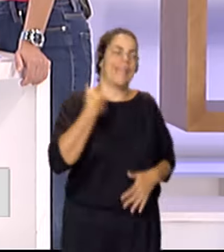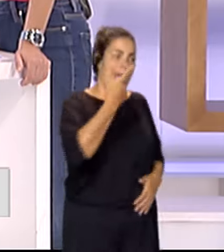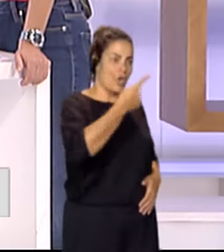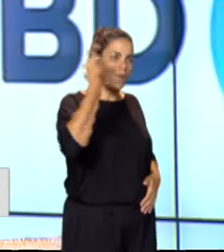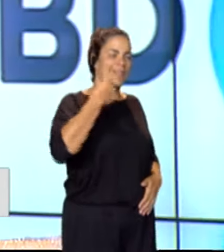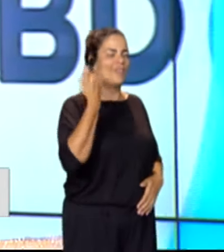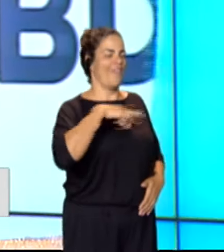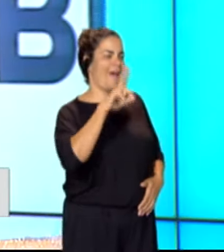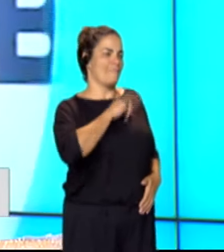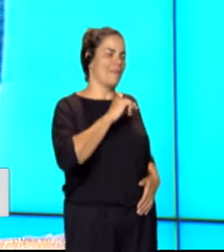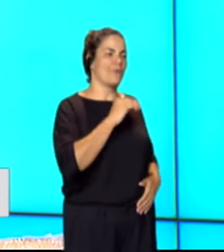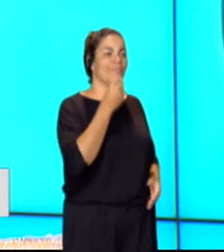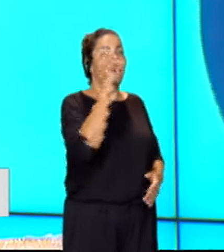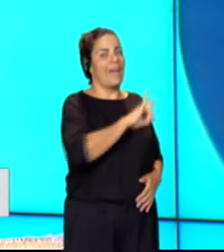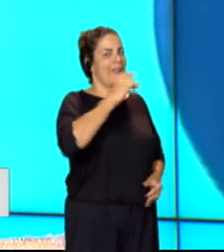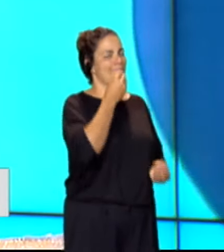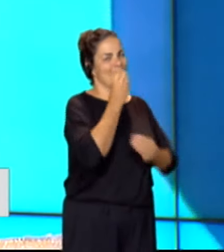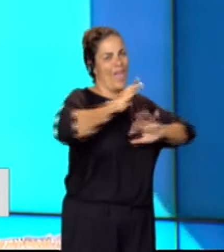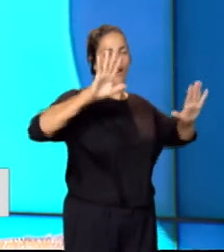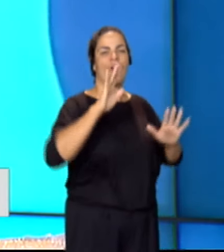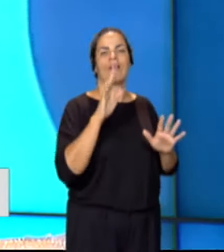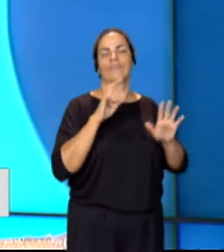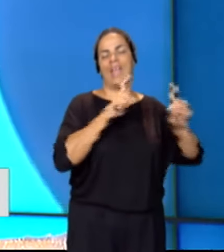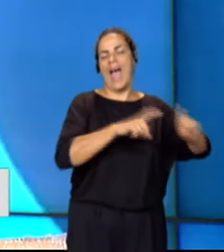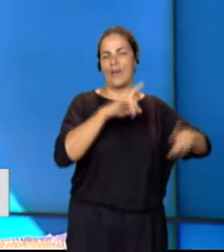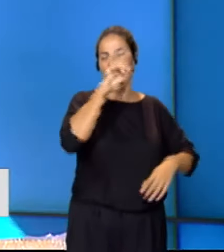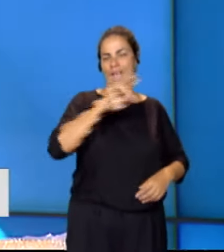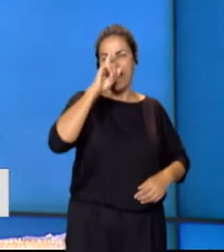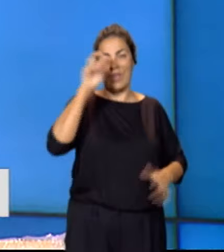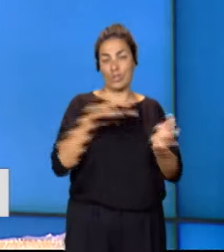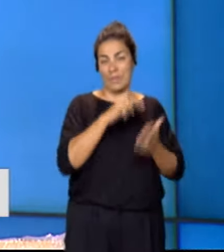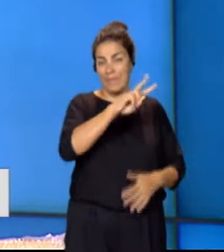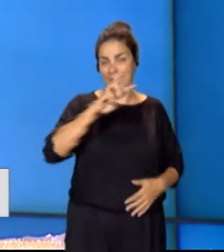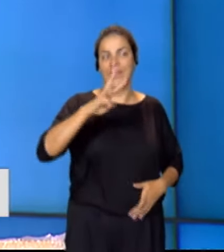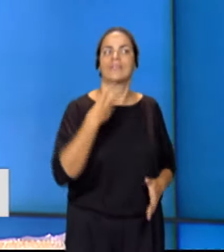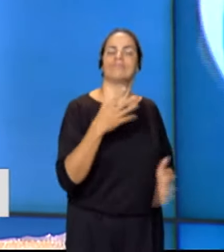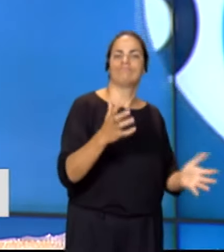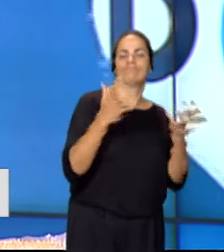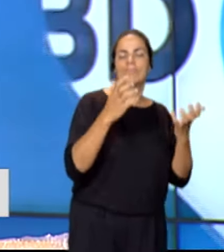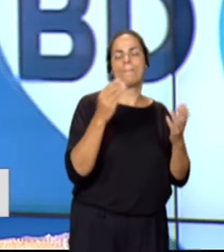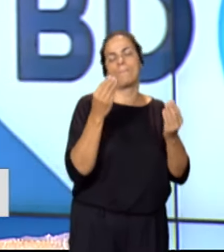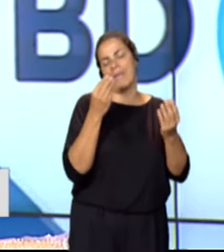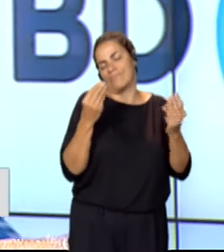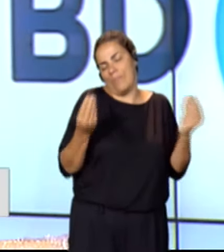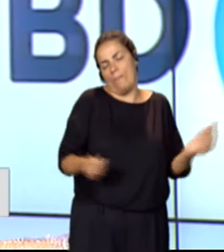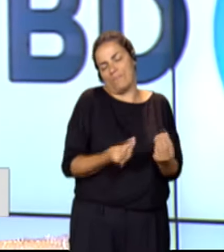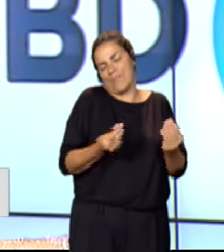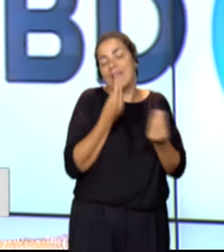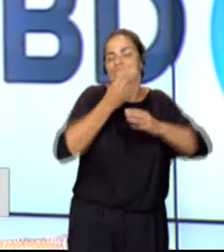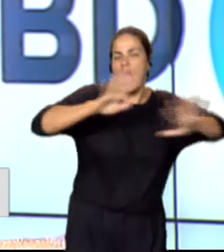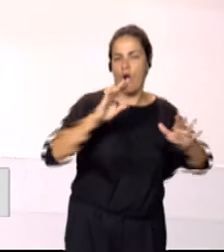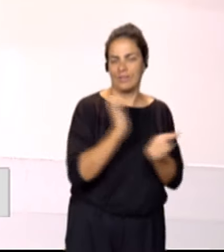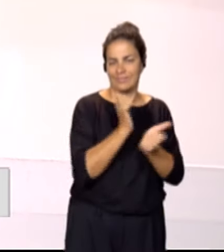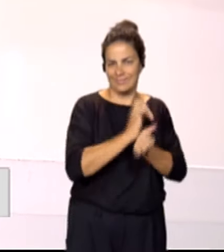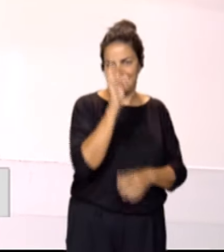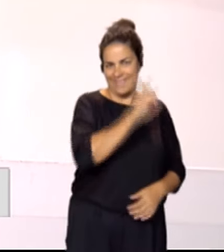Canarias, en AgroCanarias 2023, el don Nicolás fue uno de los, bueno, fue el mejor queso de Canarias. Apuntaba maneras ya. Sí, apuntaba ya maneras, el